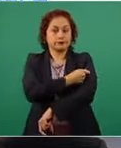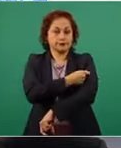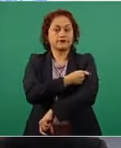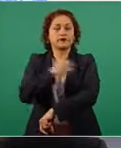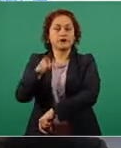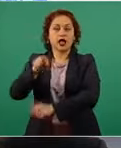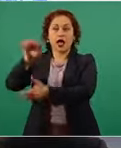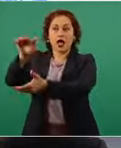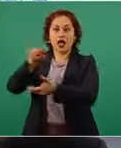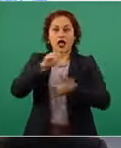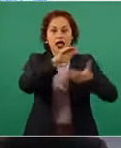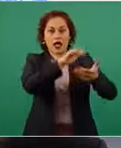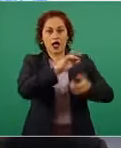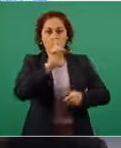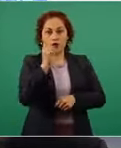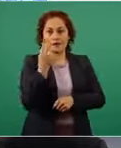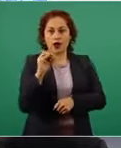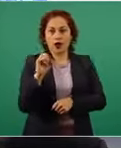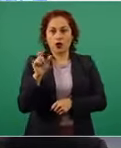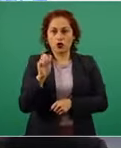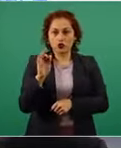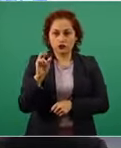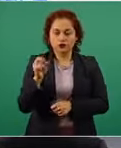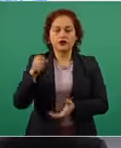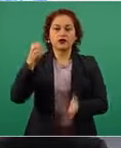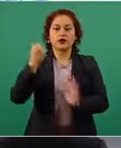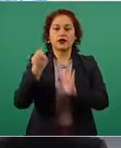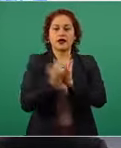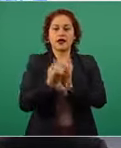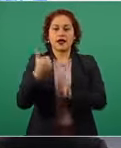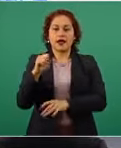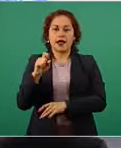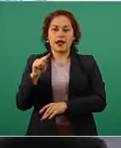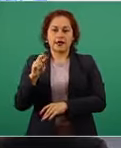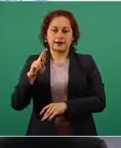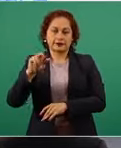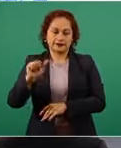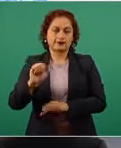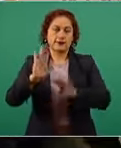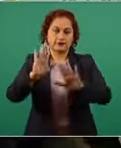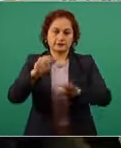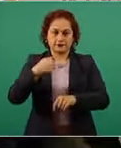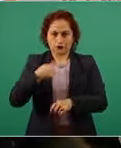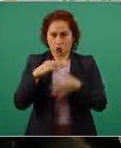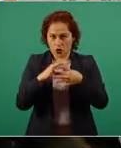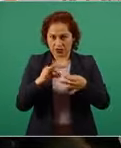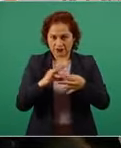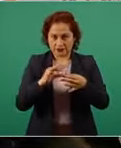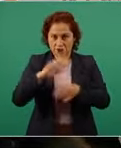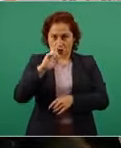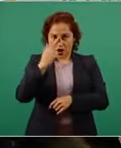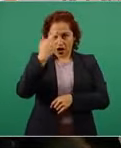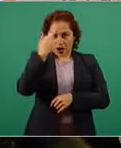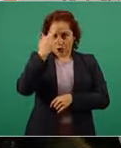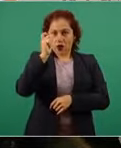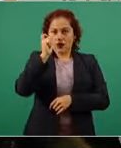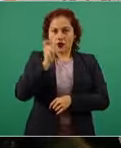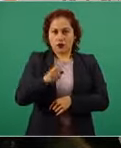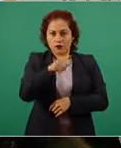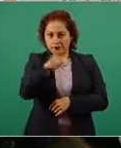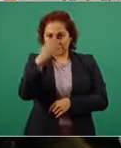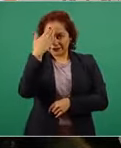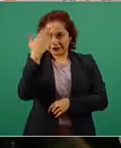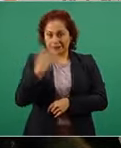Recordarles a ustedes, aprovechando la presencia del presidente Fernández y, por supuesto, del presidente López Obrador, que México y Argentina,